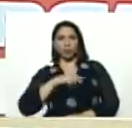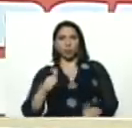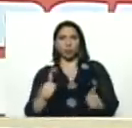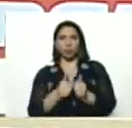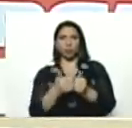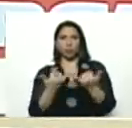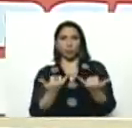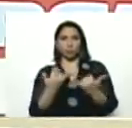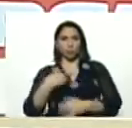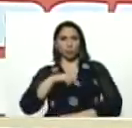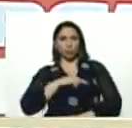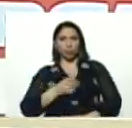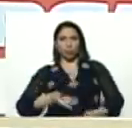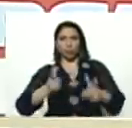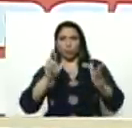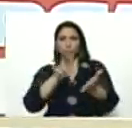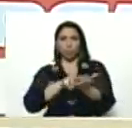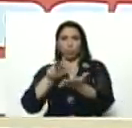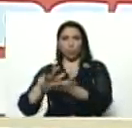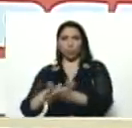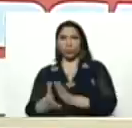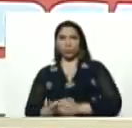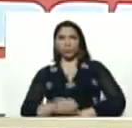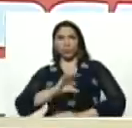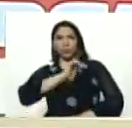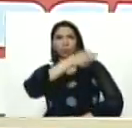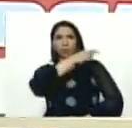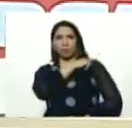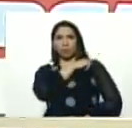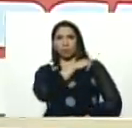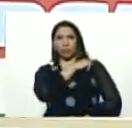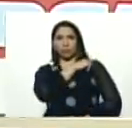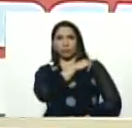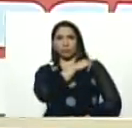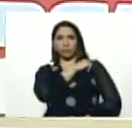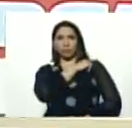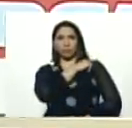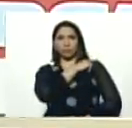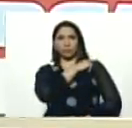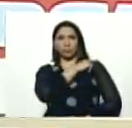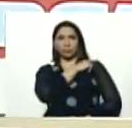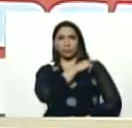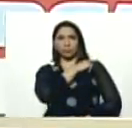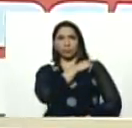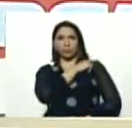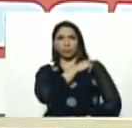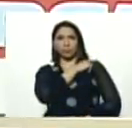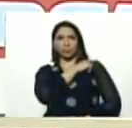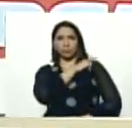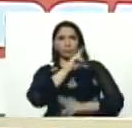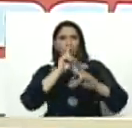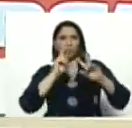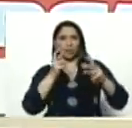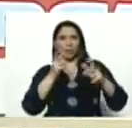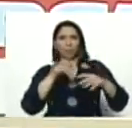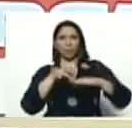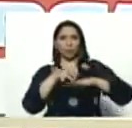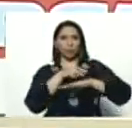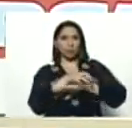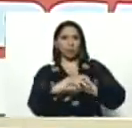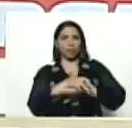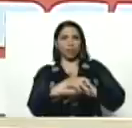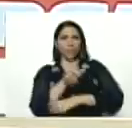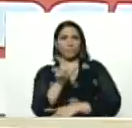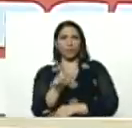recientemente, autorizado por usted, la dirección de, de asuntos municipales, partido, la vicepresidencia,